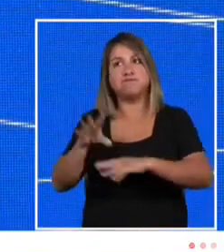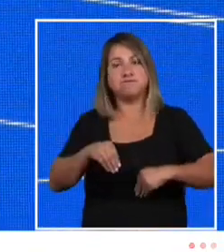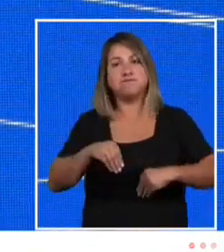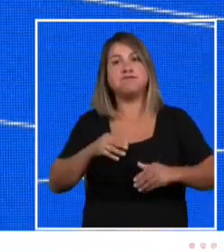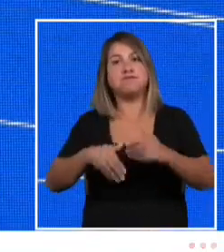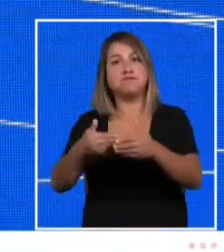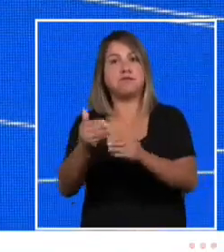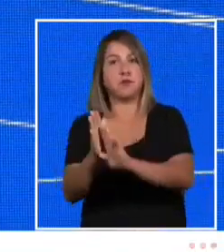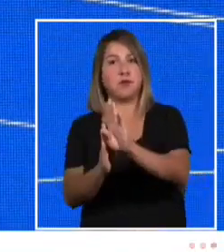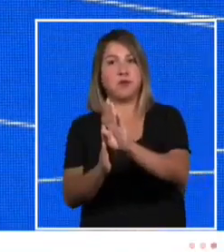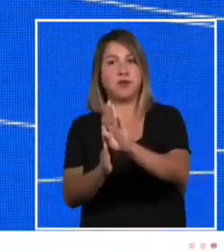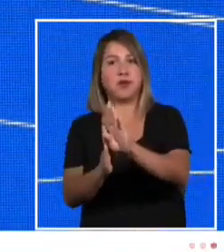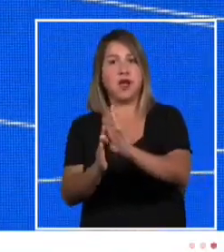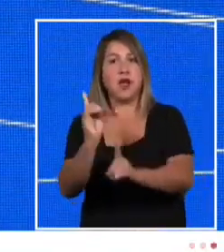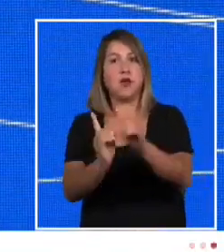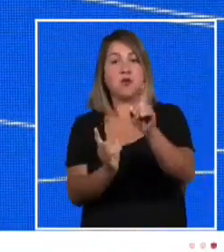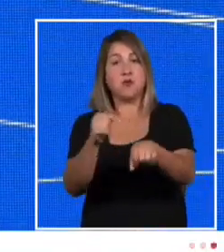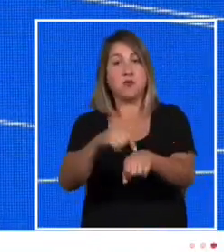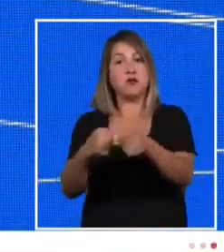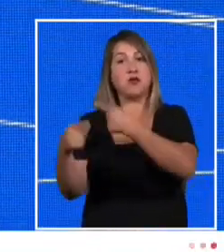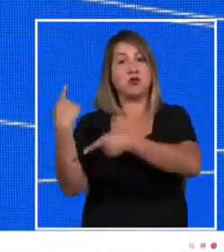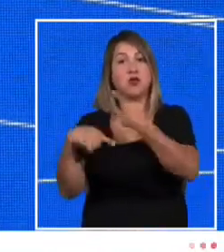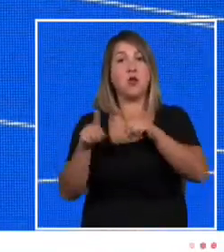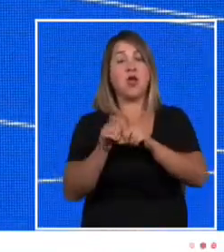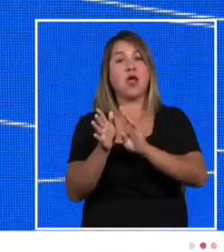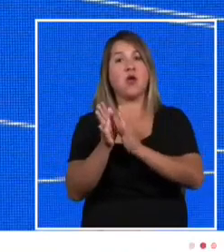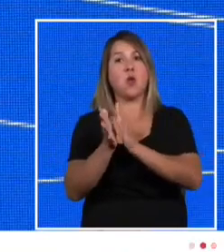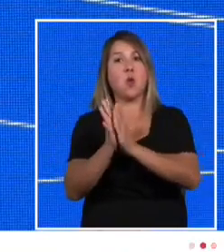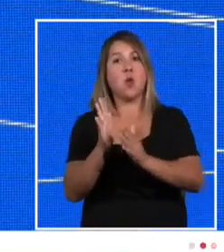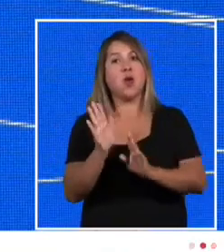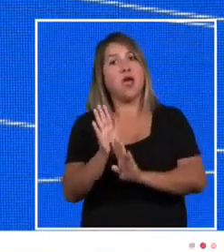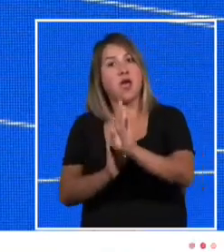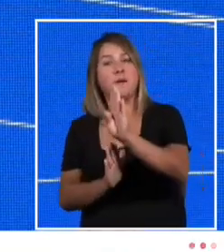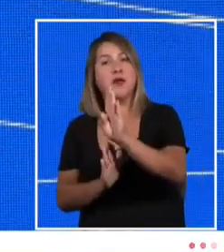decía, hay momentos en que la historia se acelera y este pareciera ser uno de ellos.